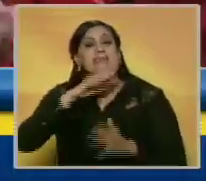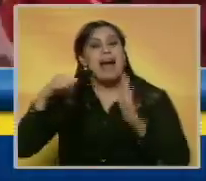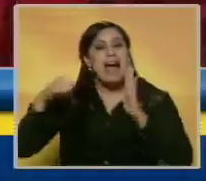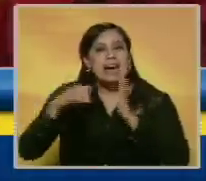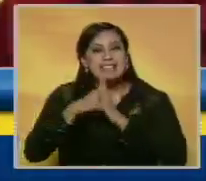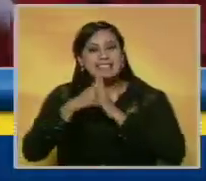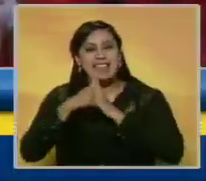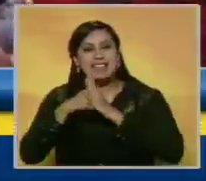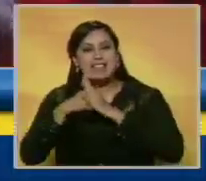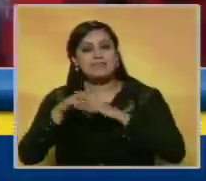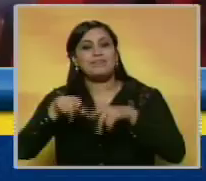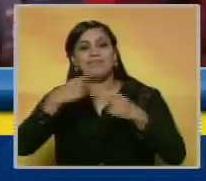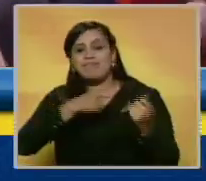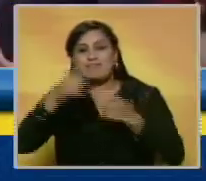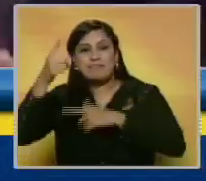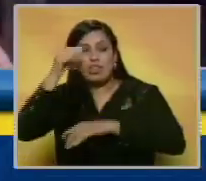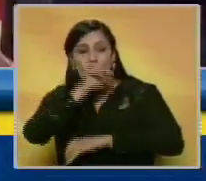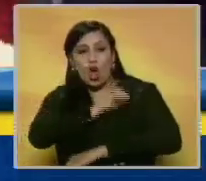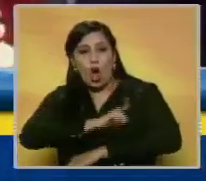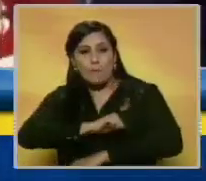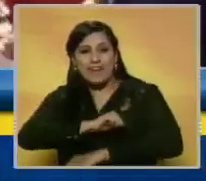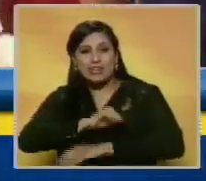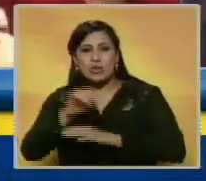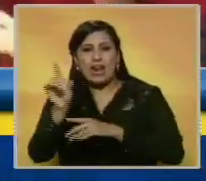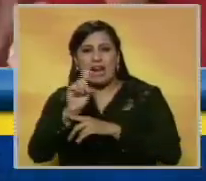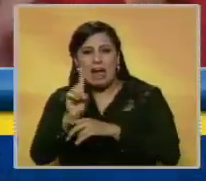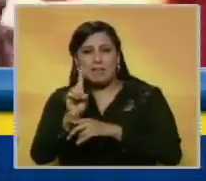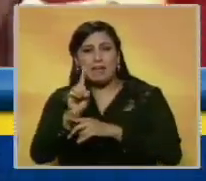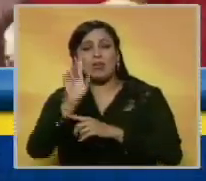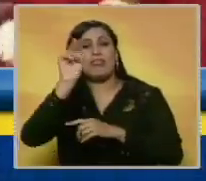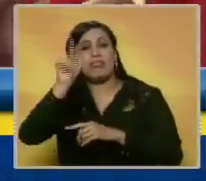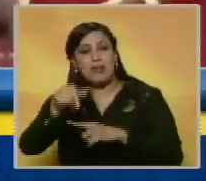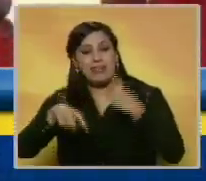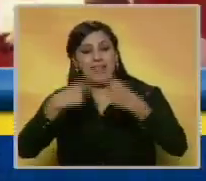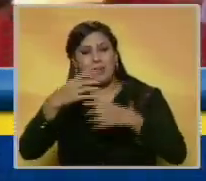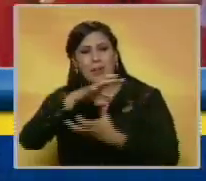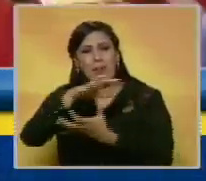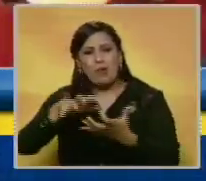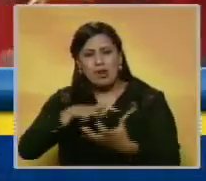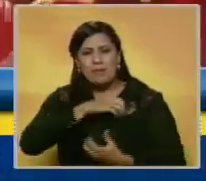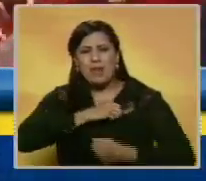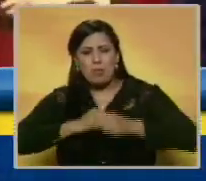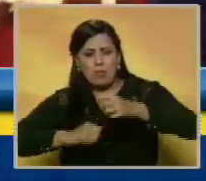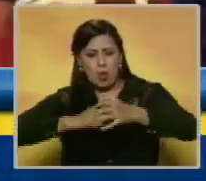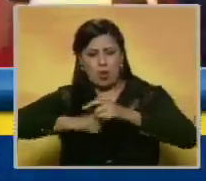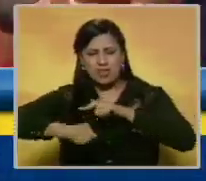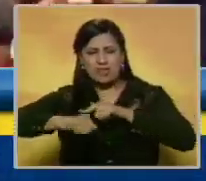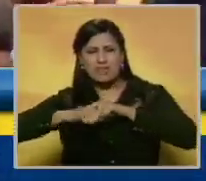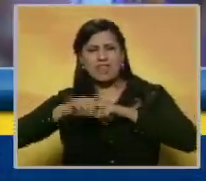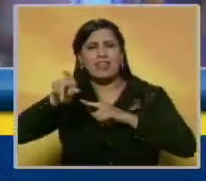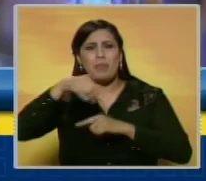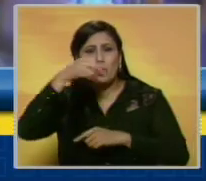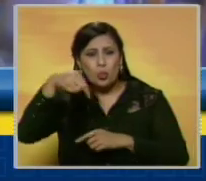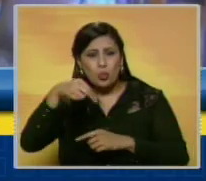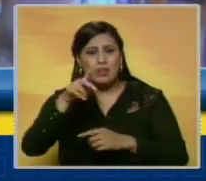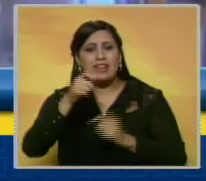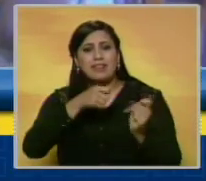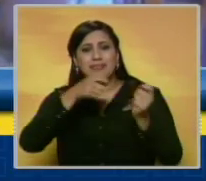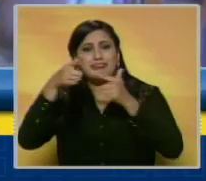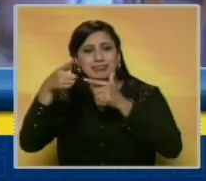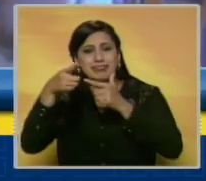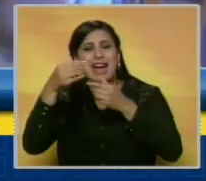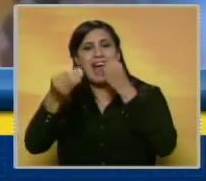accidente en Roma y tuvo que ser operada de urgencia. Desde entonces tiene problemas de movilidad. Además, en junio tuvo que ser